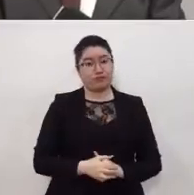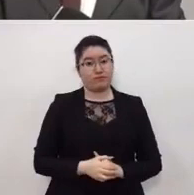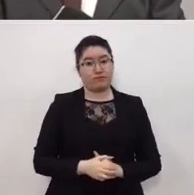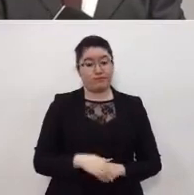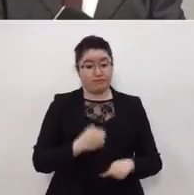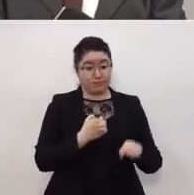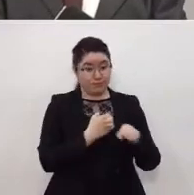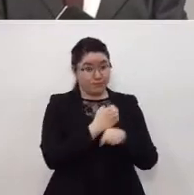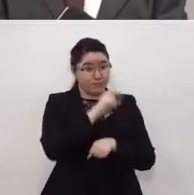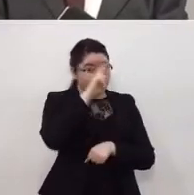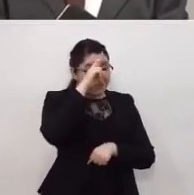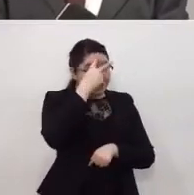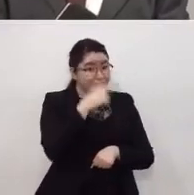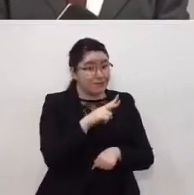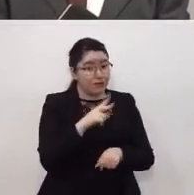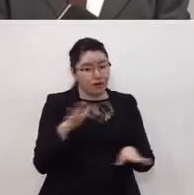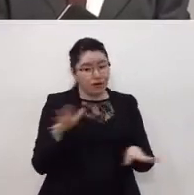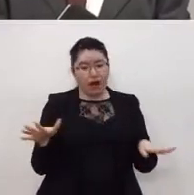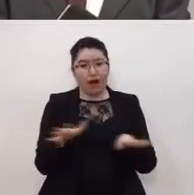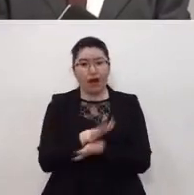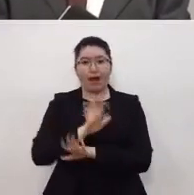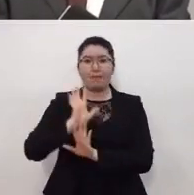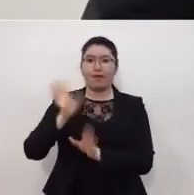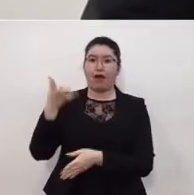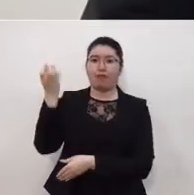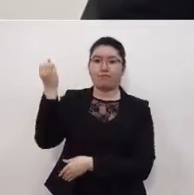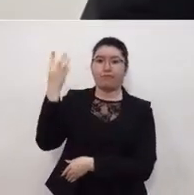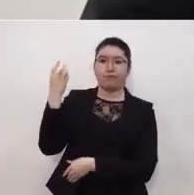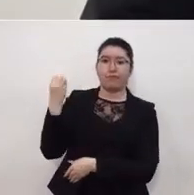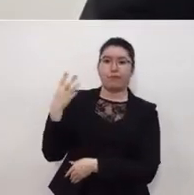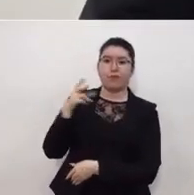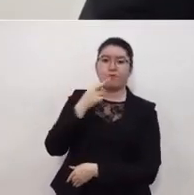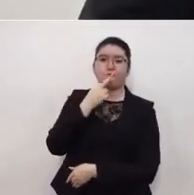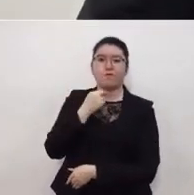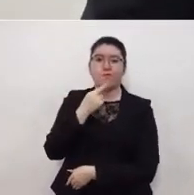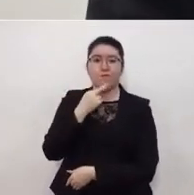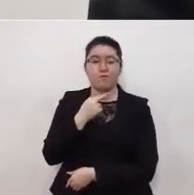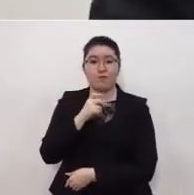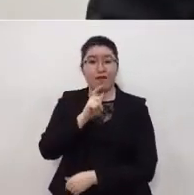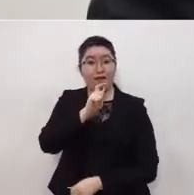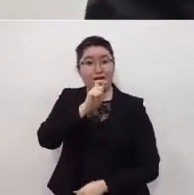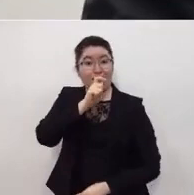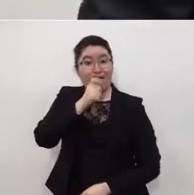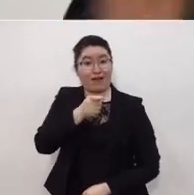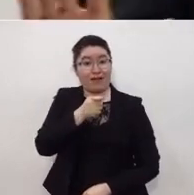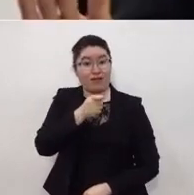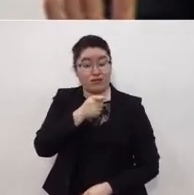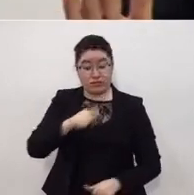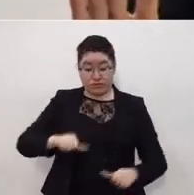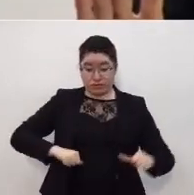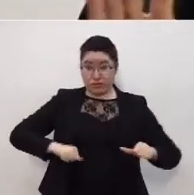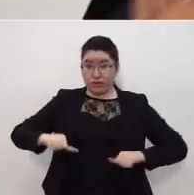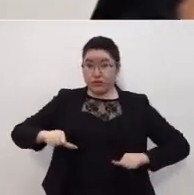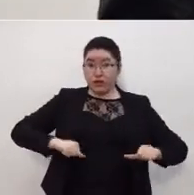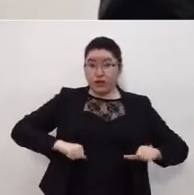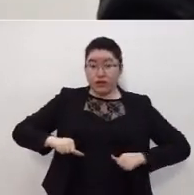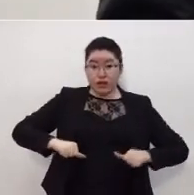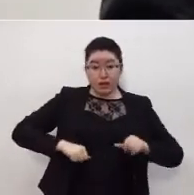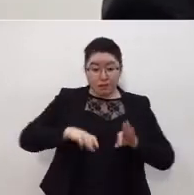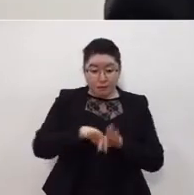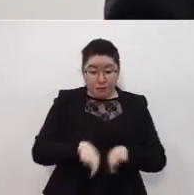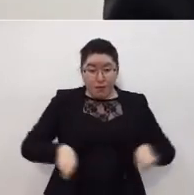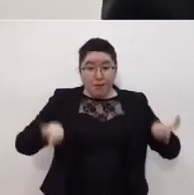méxico pasa a semáforo rojo esto significa suspender todas las actividades